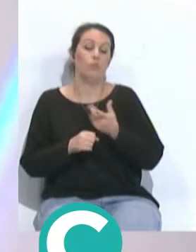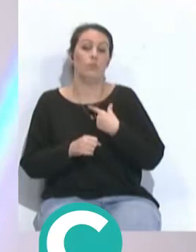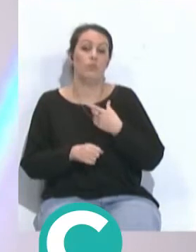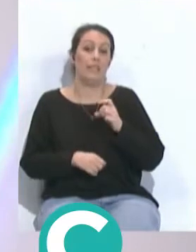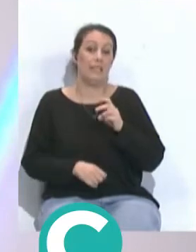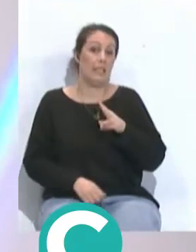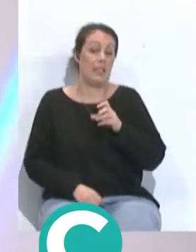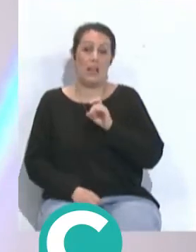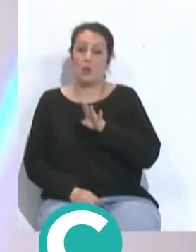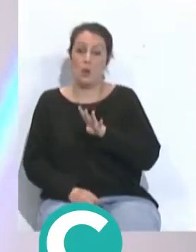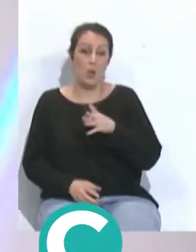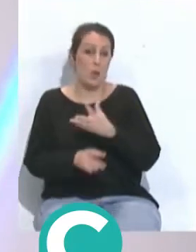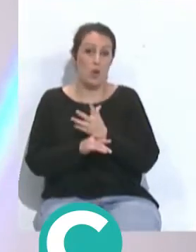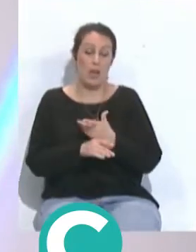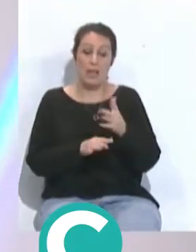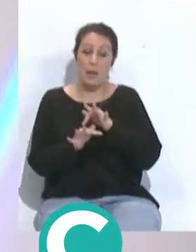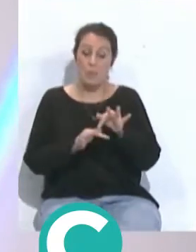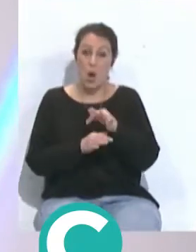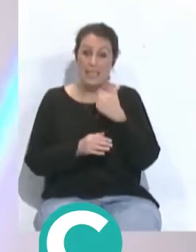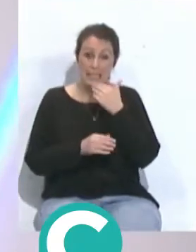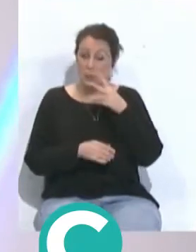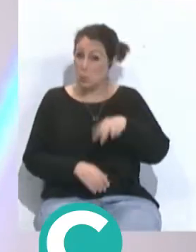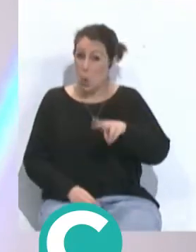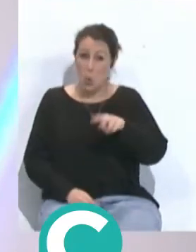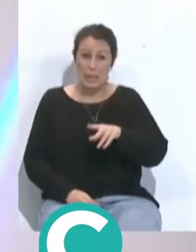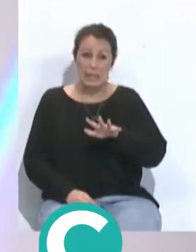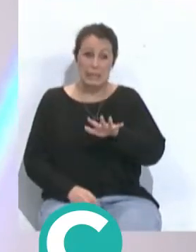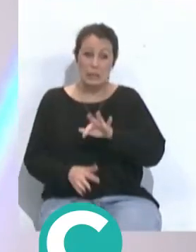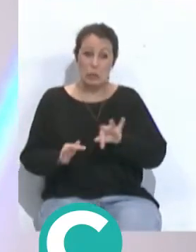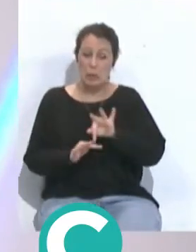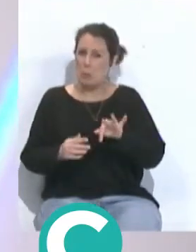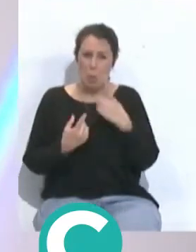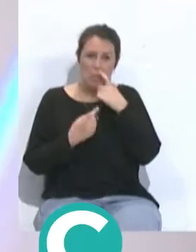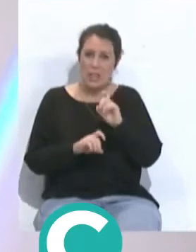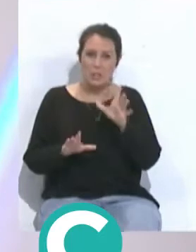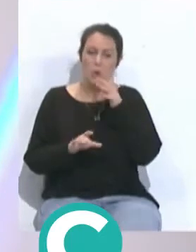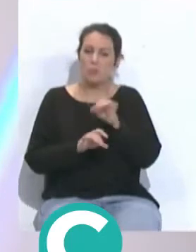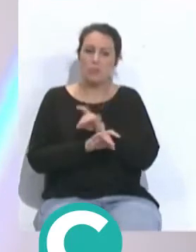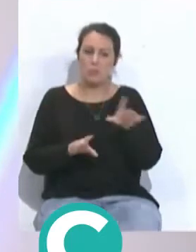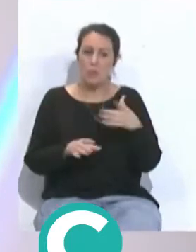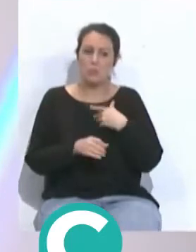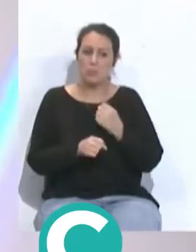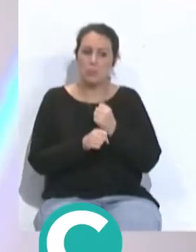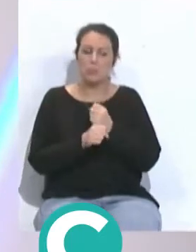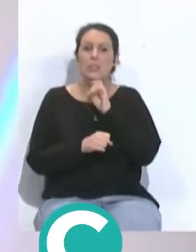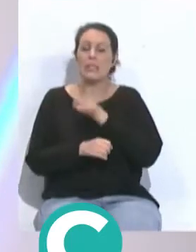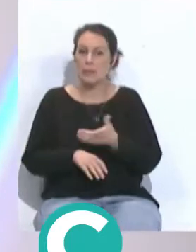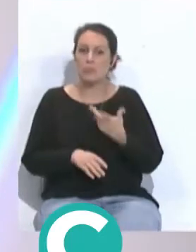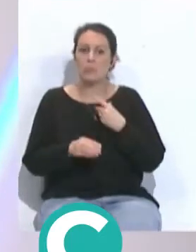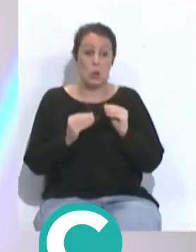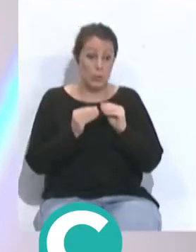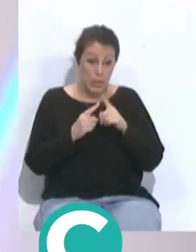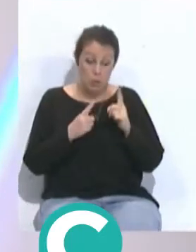jugadores a la hora de hacer los cambios casi nunca está cumpliendo los cinco cambios porque él tiene claro los jugadores que le están dando el rendimiento estaba contando con